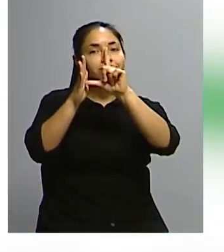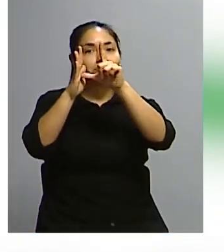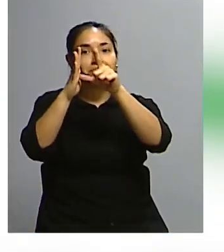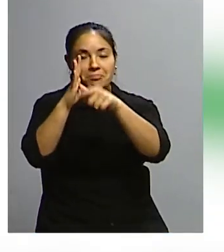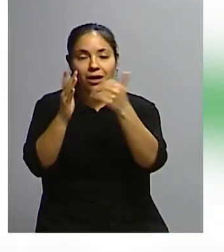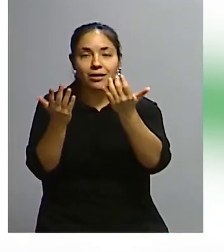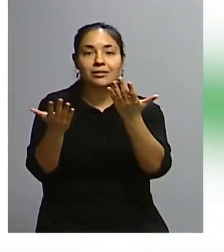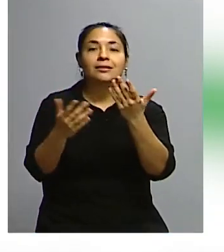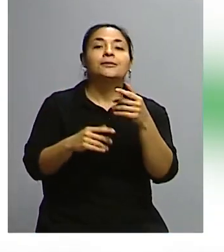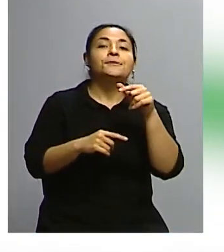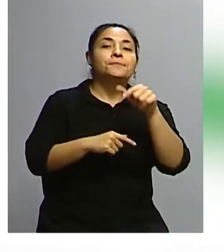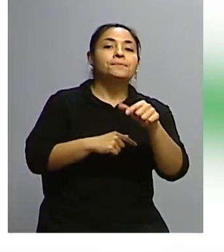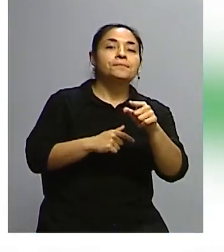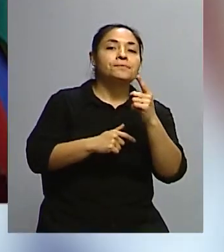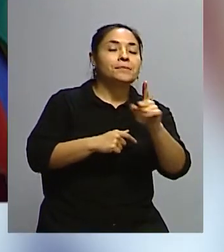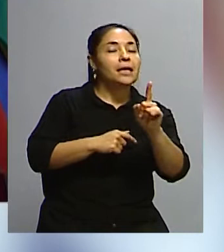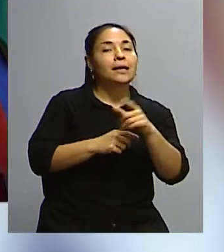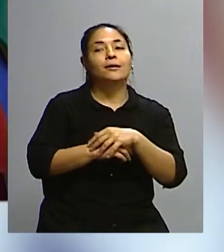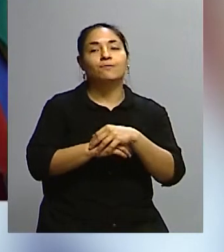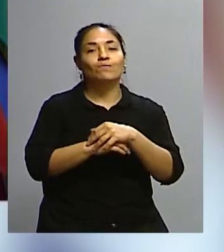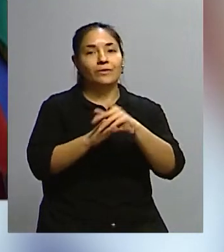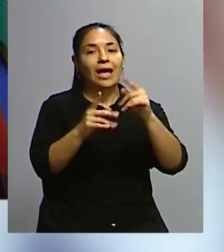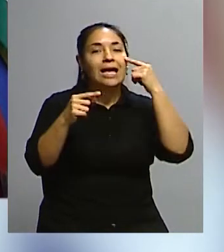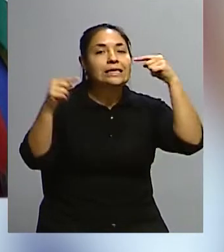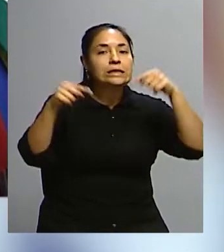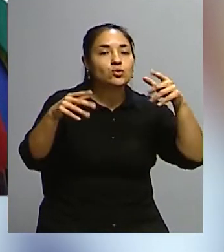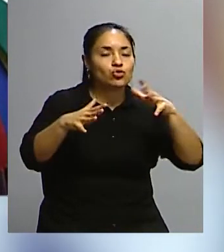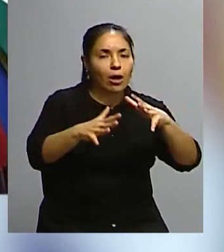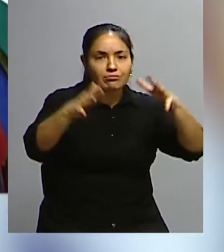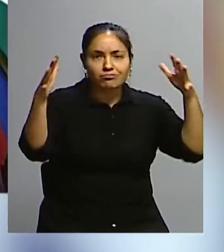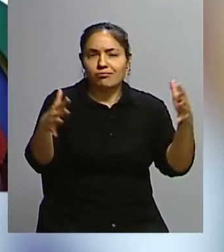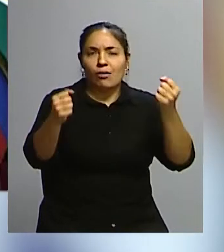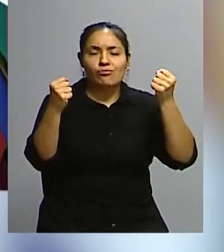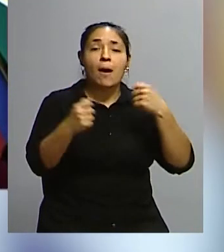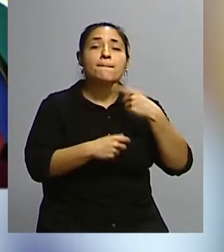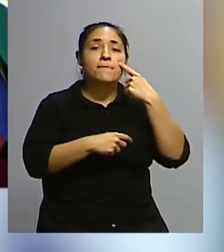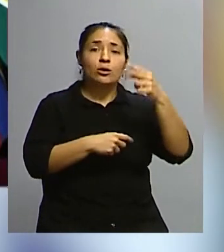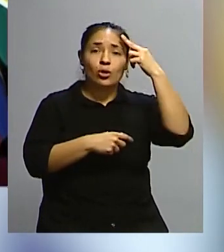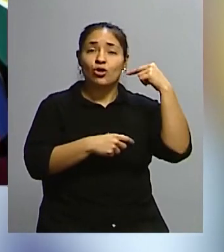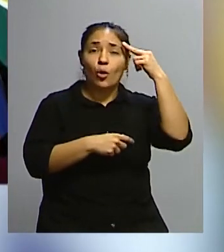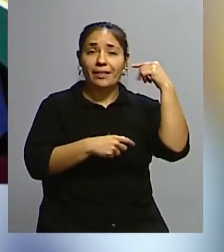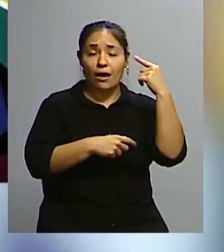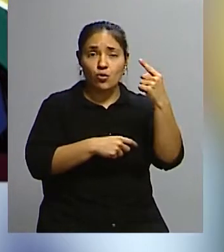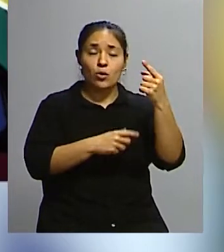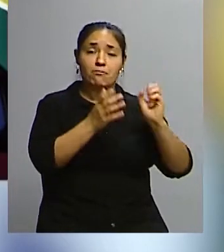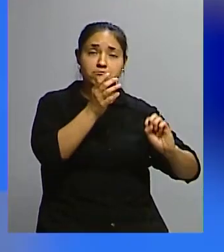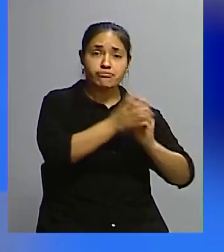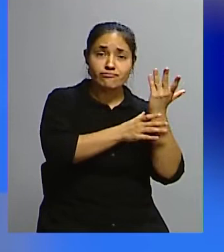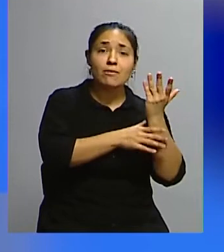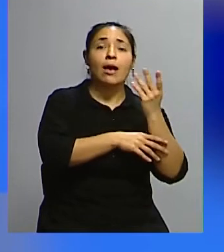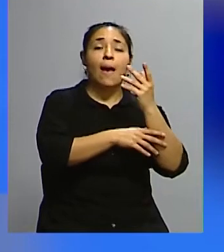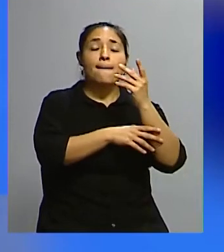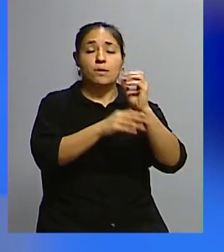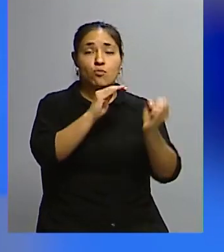pero la estructura institucional robusta que tiene desde 1991, la creación, ¿no es cierto?, del